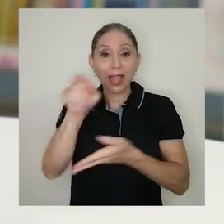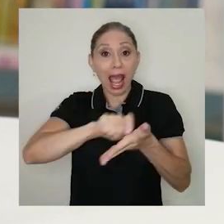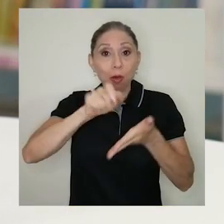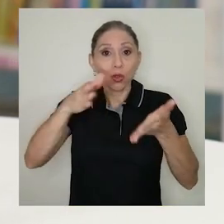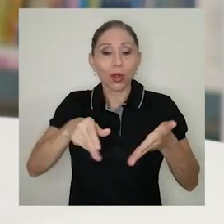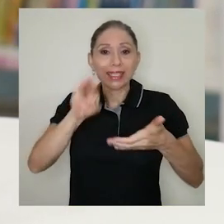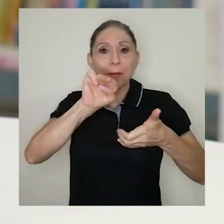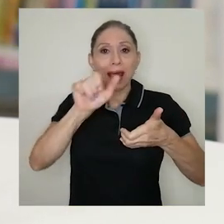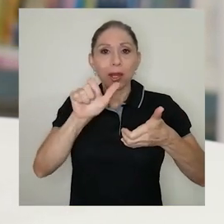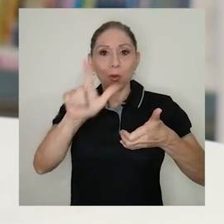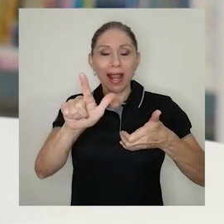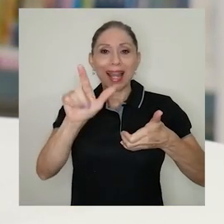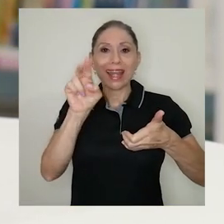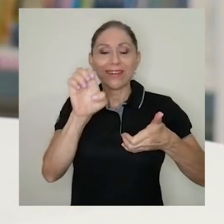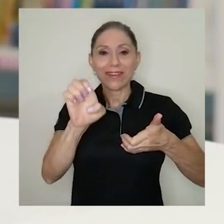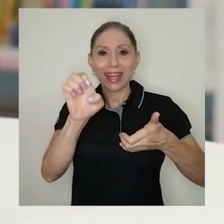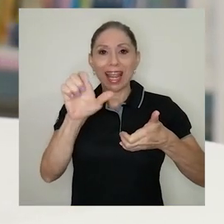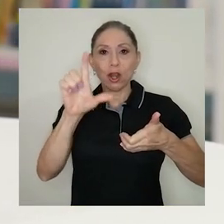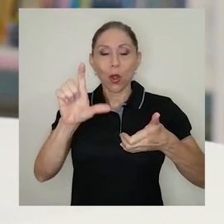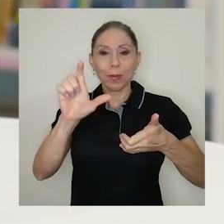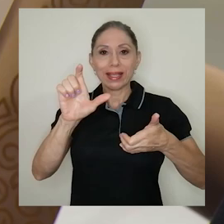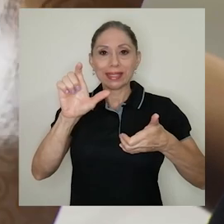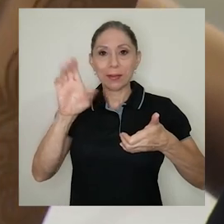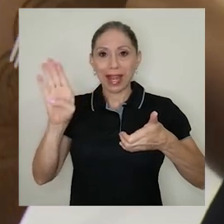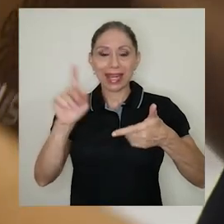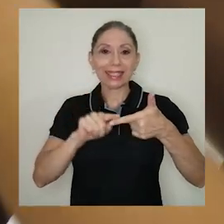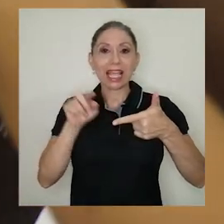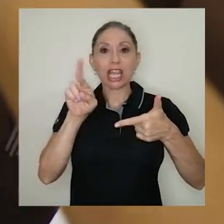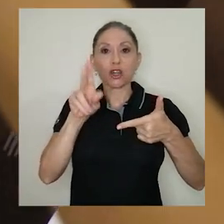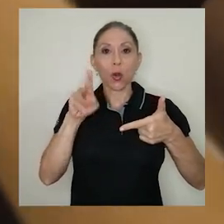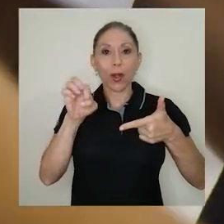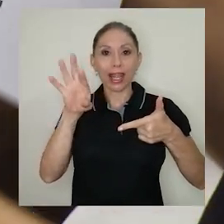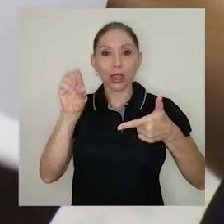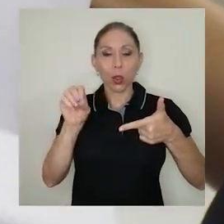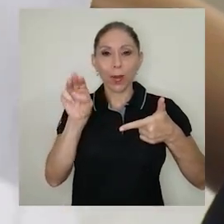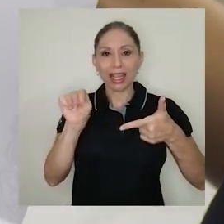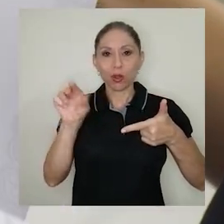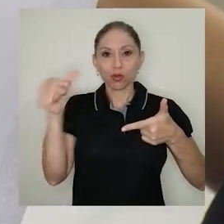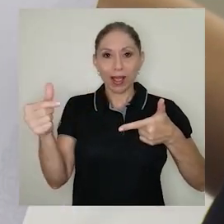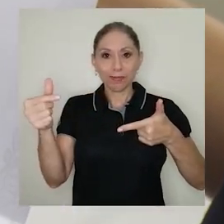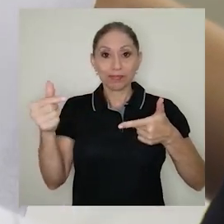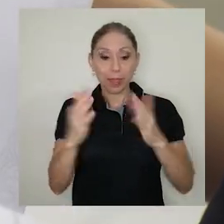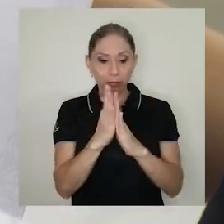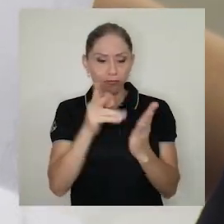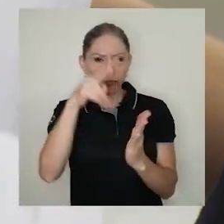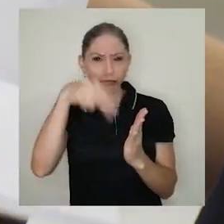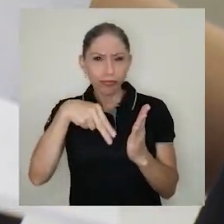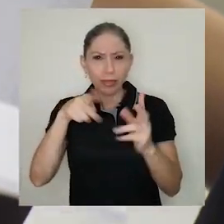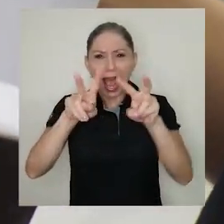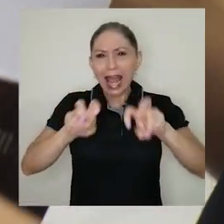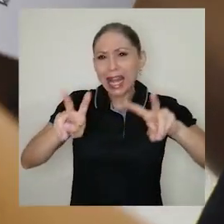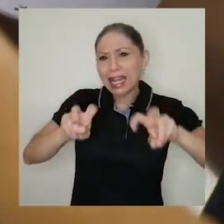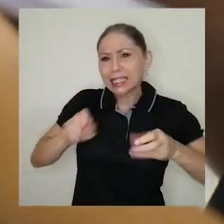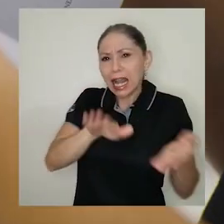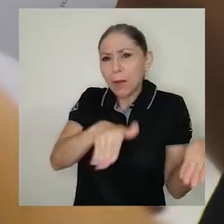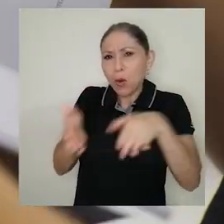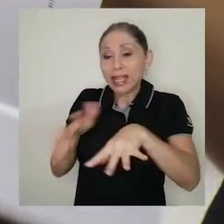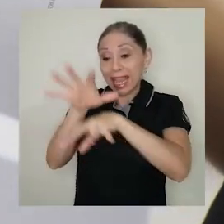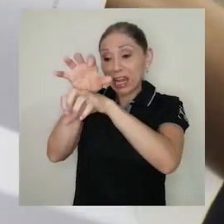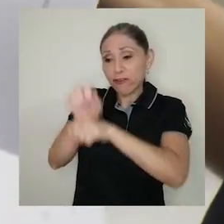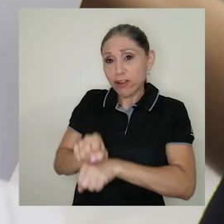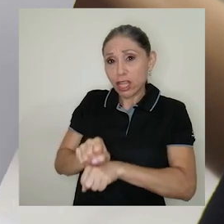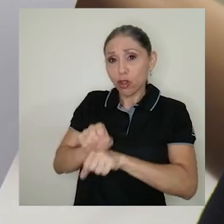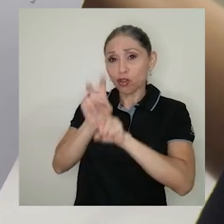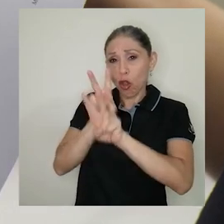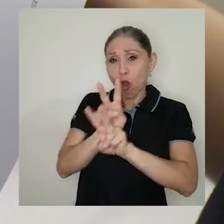López Brenes y Roberto Marín Guzmán. Este libro analiza la muerte y los ritos funerarios en el Islam, desde